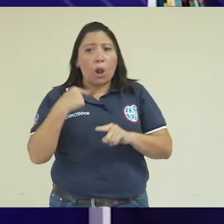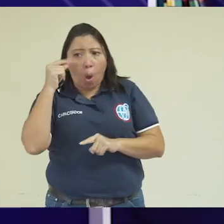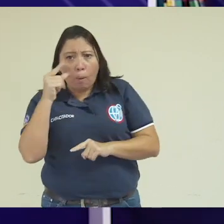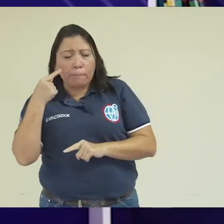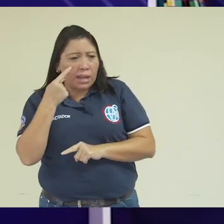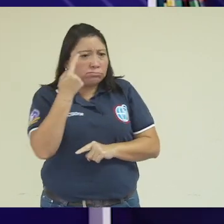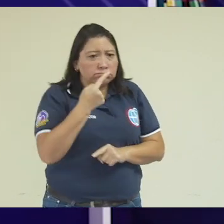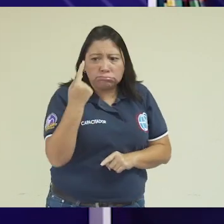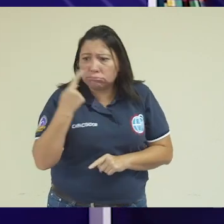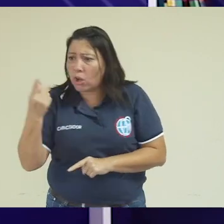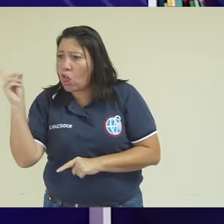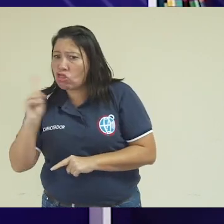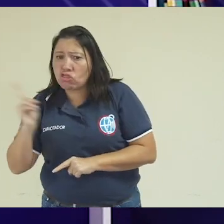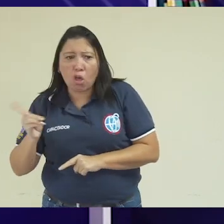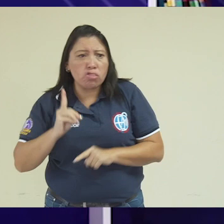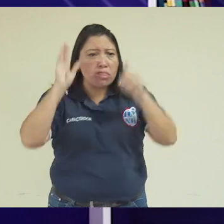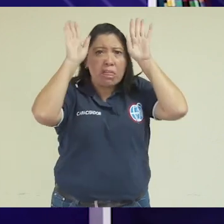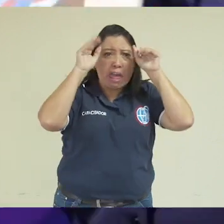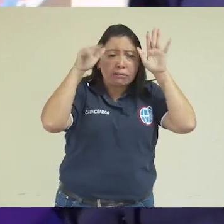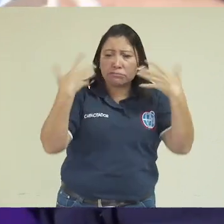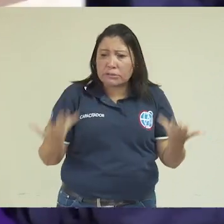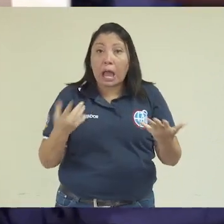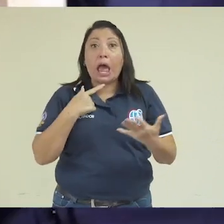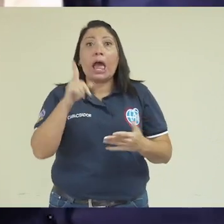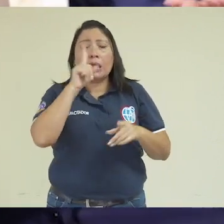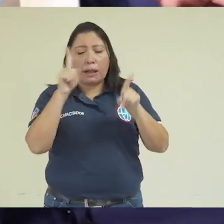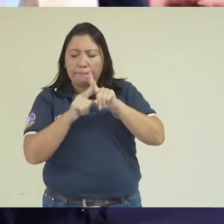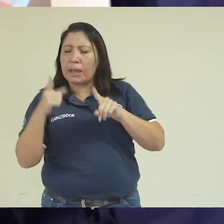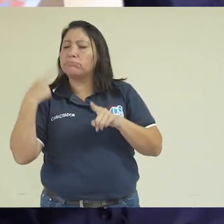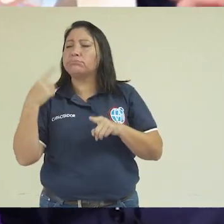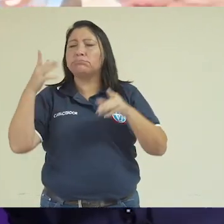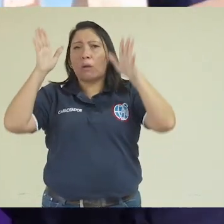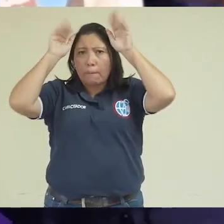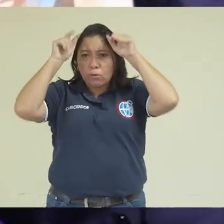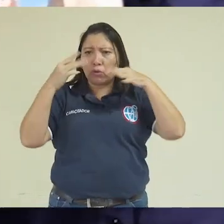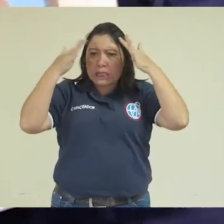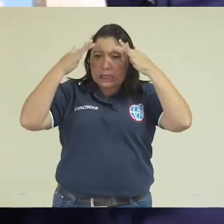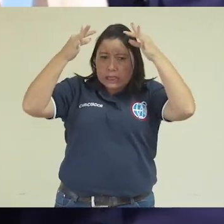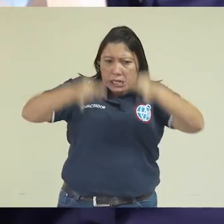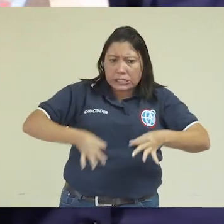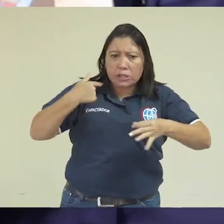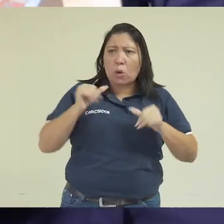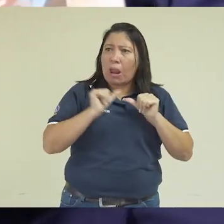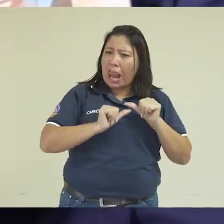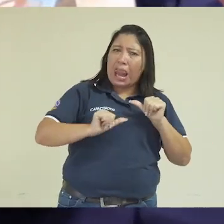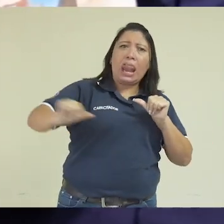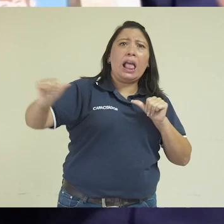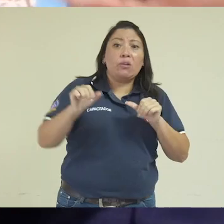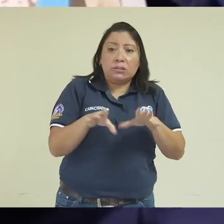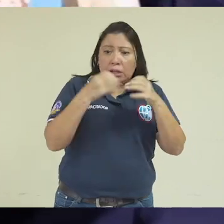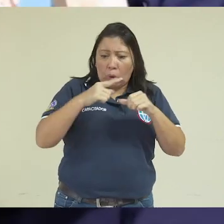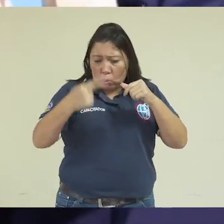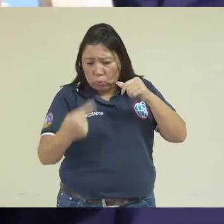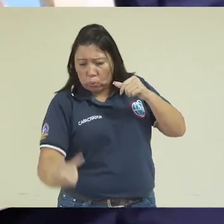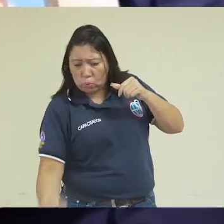trataba de buscar algo que hacer. Finalmente el campesino decidió que el burro ya estaba demasiado viejo y el